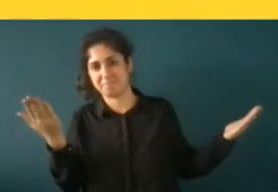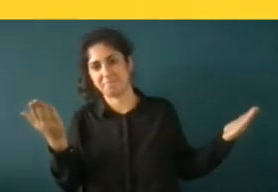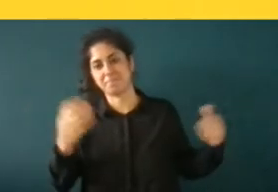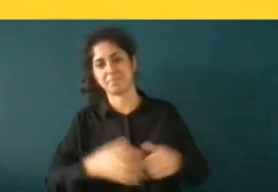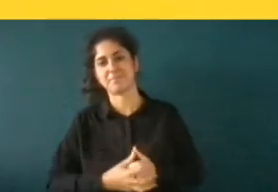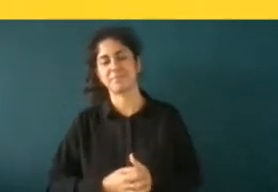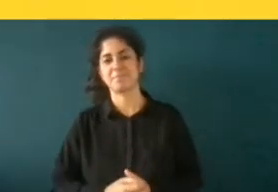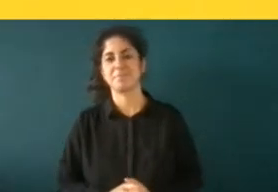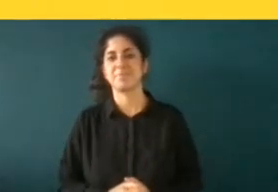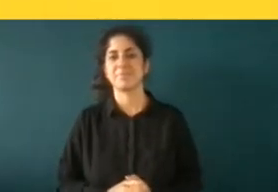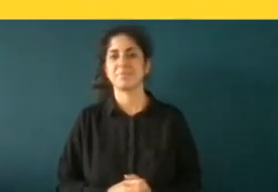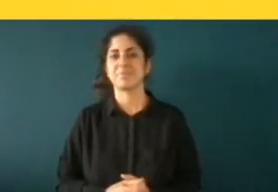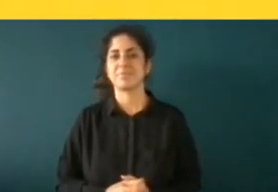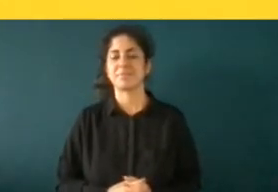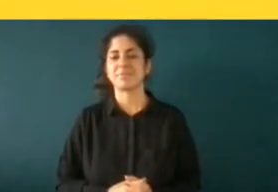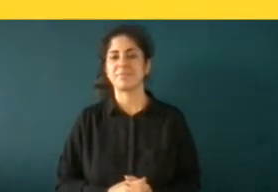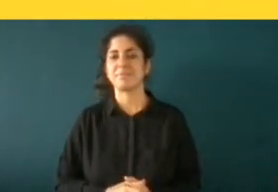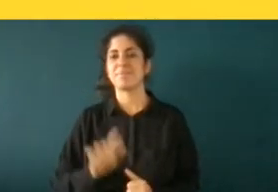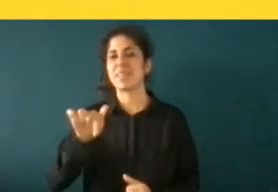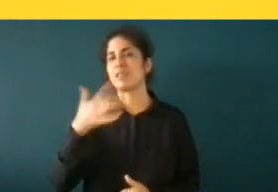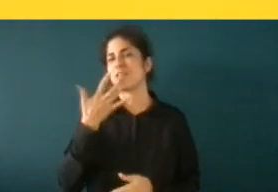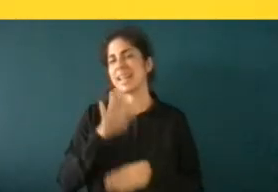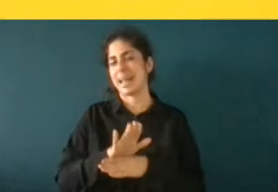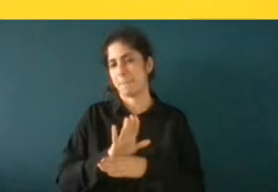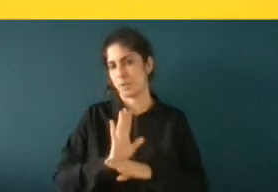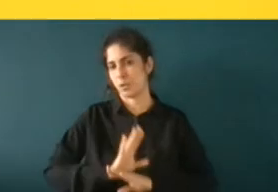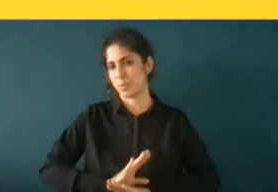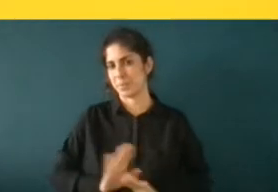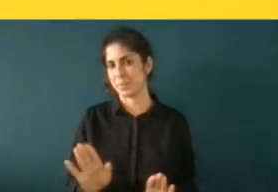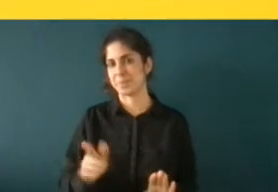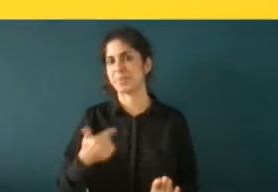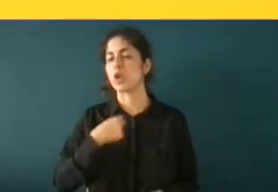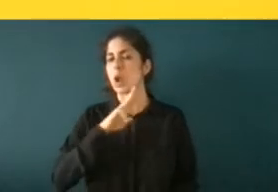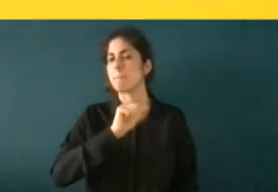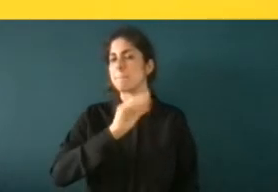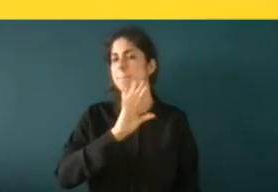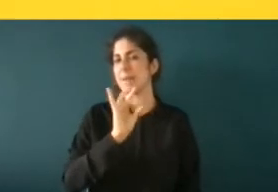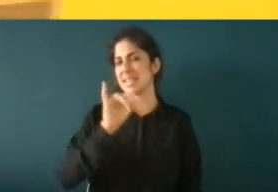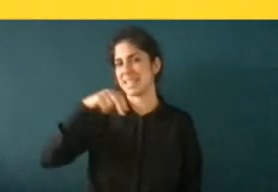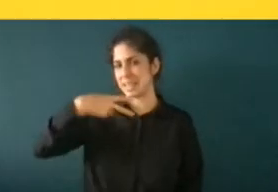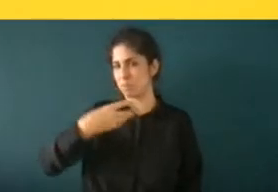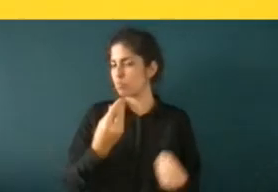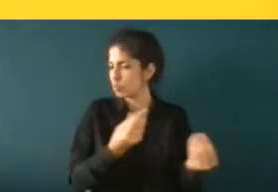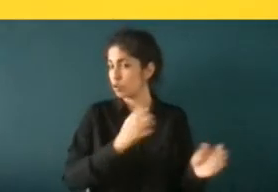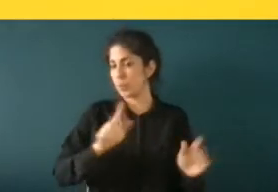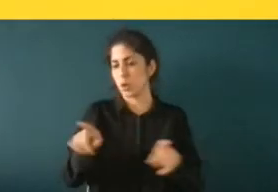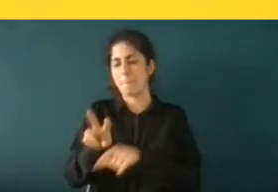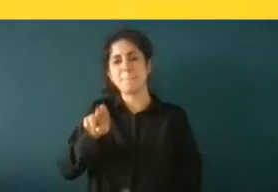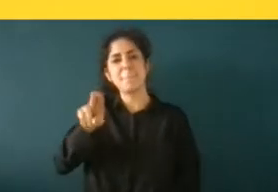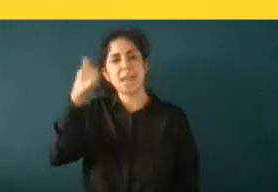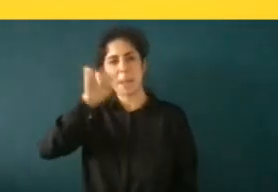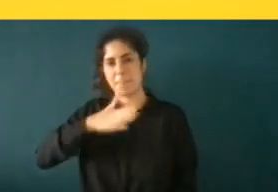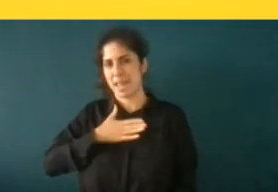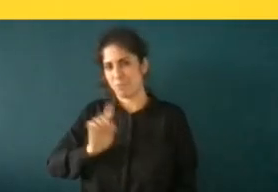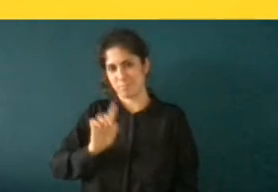luego por ejemplo esto es un ejemplo ¿no? yo tengo mucho passing pero tengo un hermano que no tiene nada de passing mi hermano lo ven y